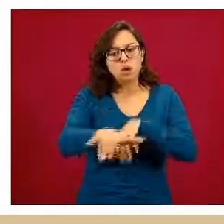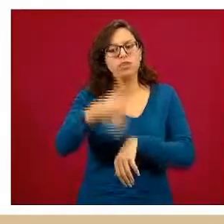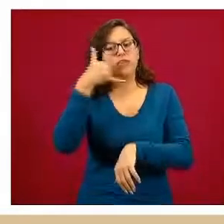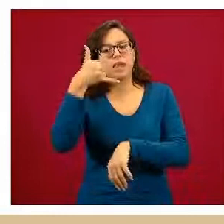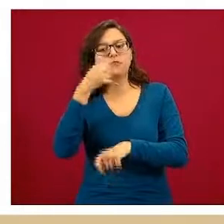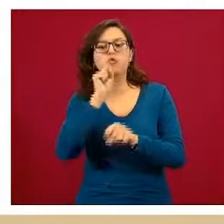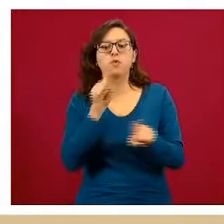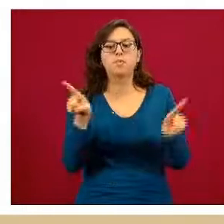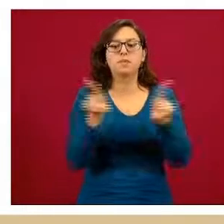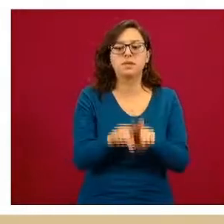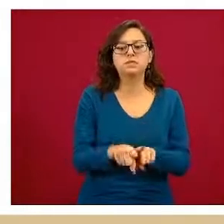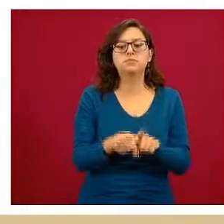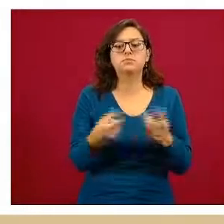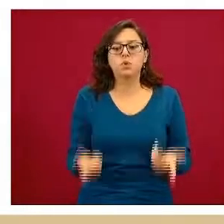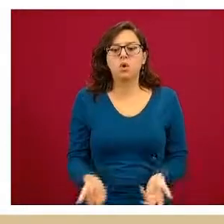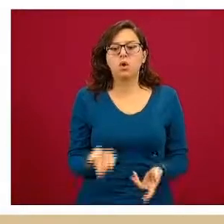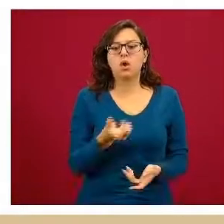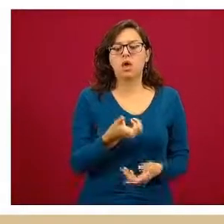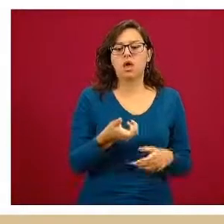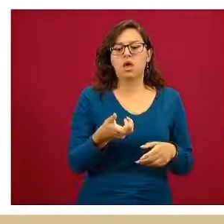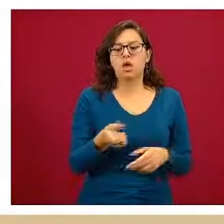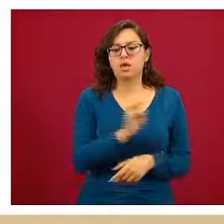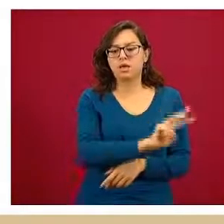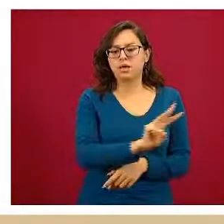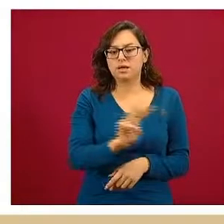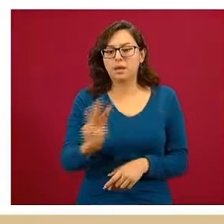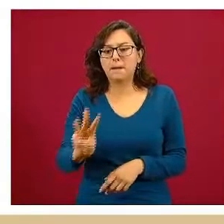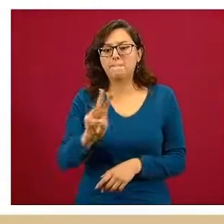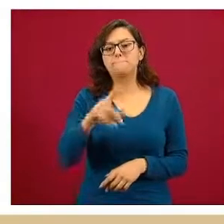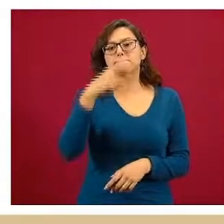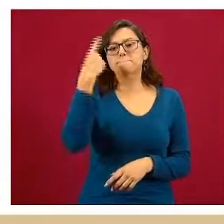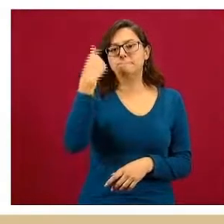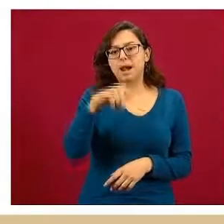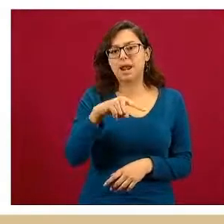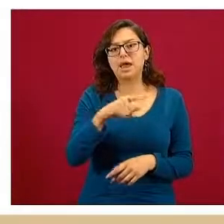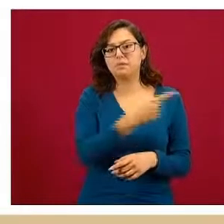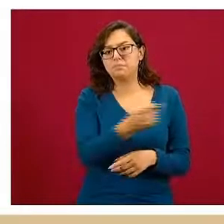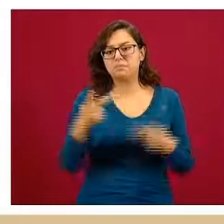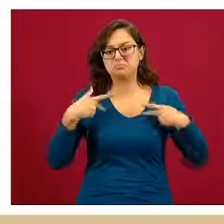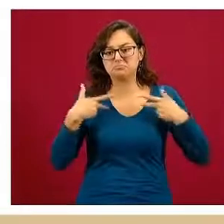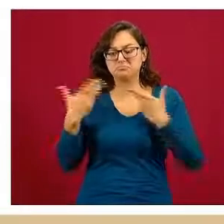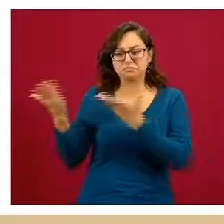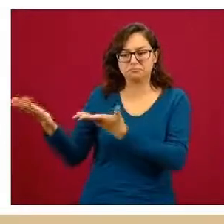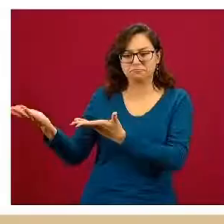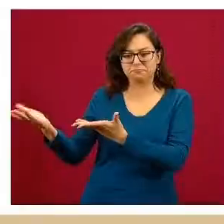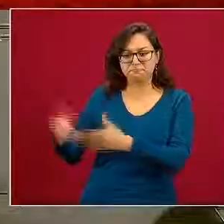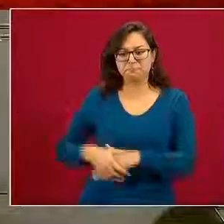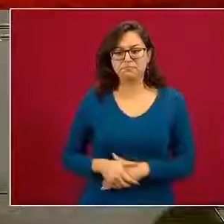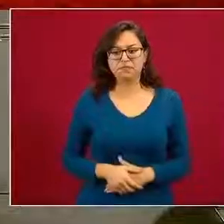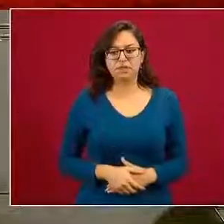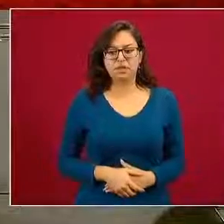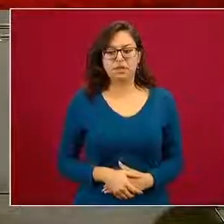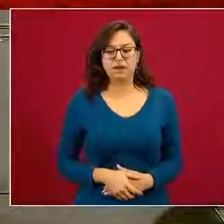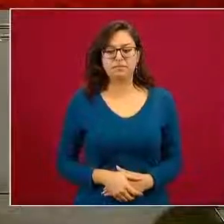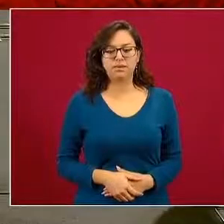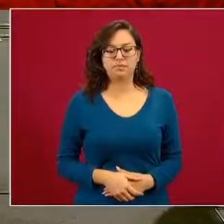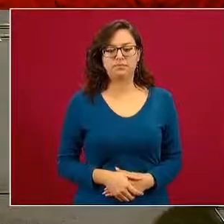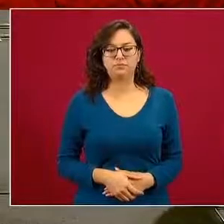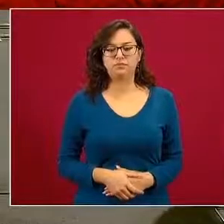especializados en el tema del suicidio y están disponibles para toda la población. Por mi parte es todo. Gracias.